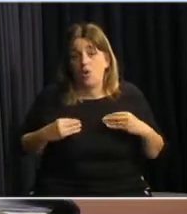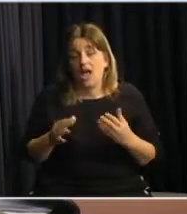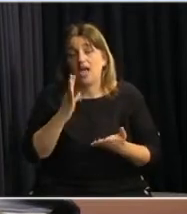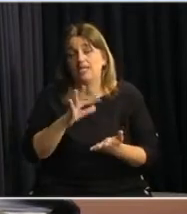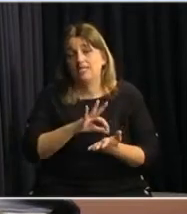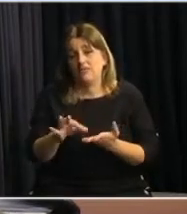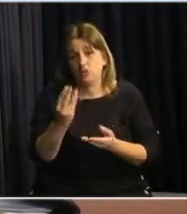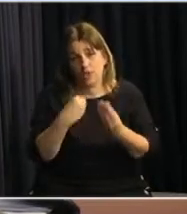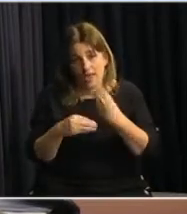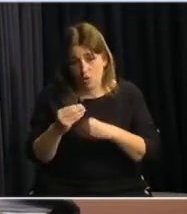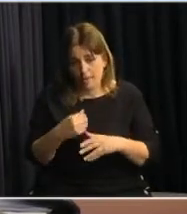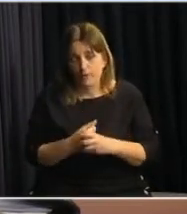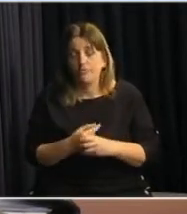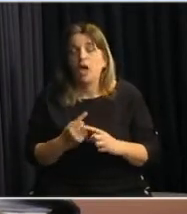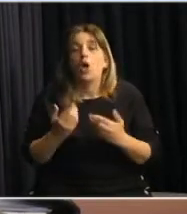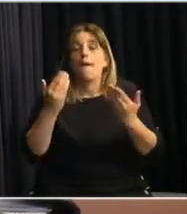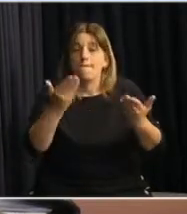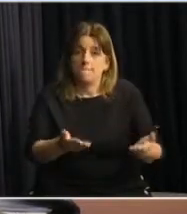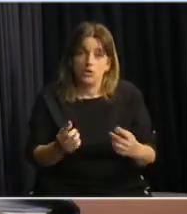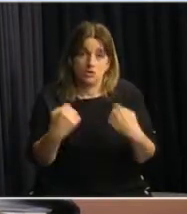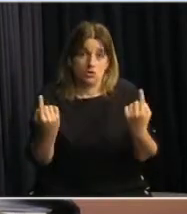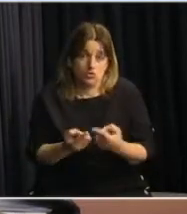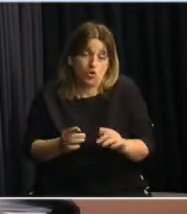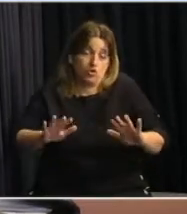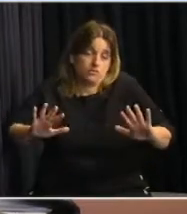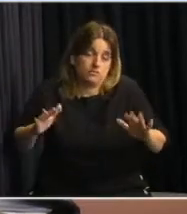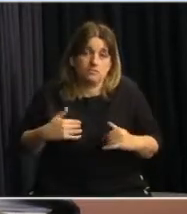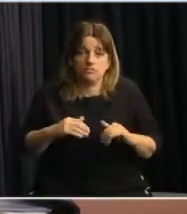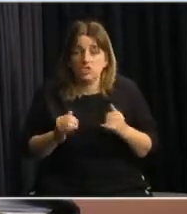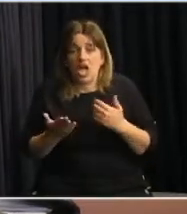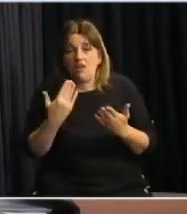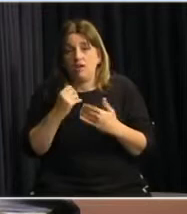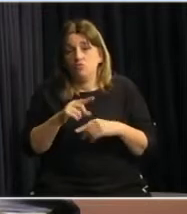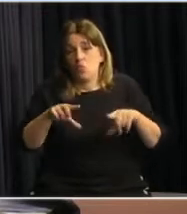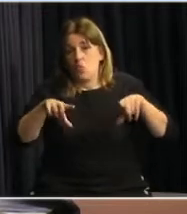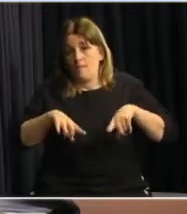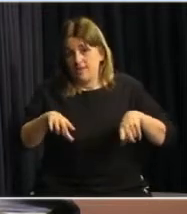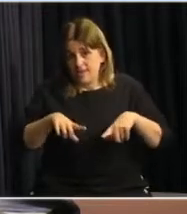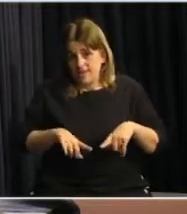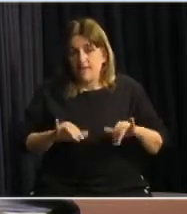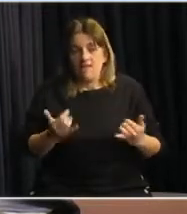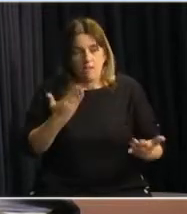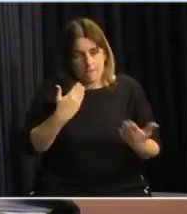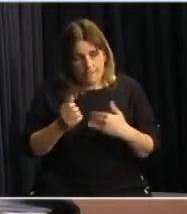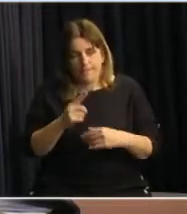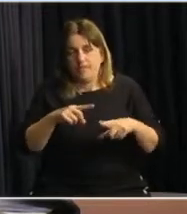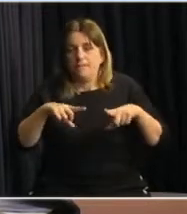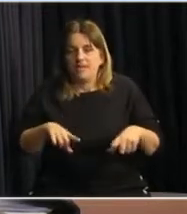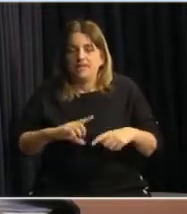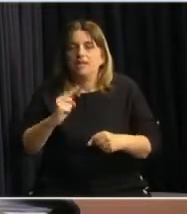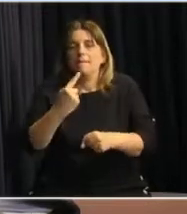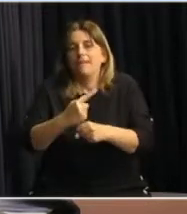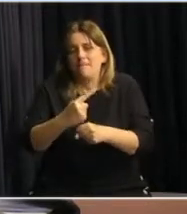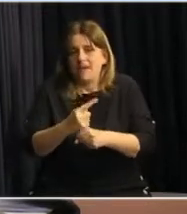servicio de comedor. Por eso nosotros entendimos y lo hablamos con la Ministra, lo hablamos con el Ministro, lo hablamos en primaria,